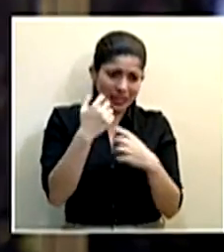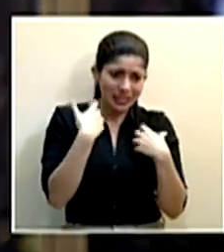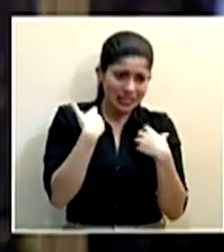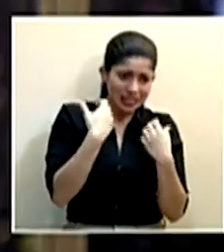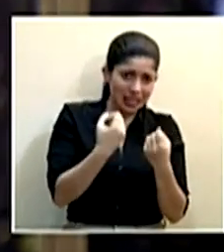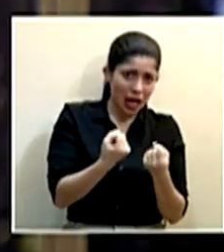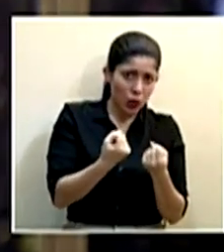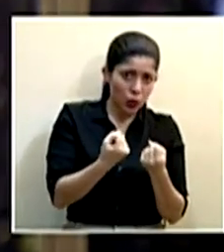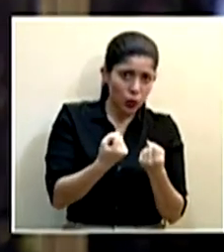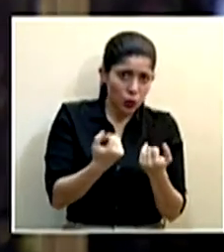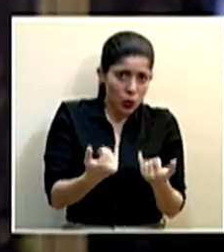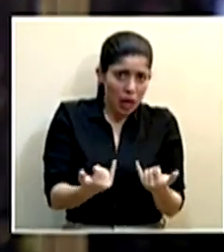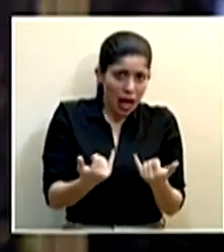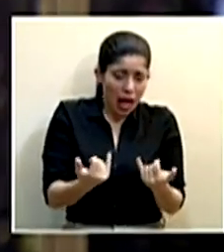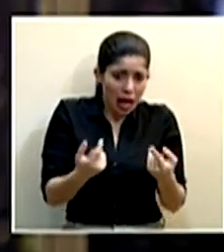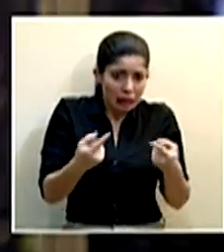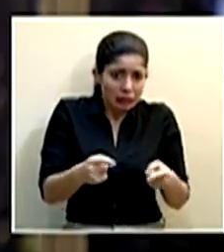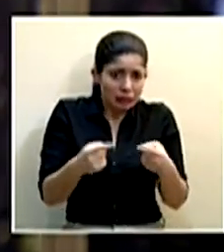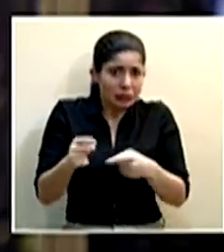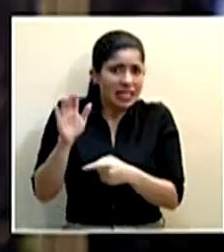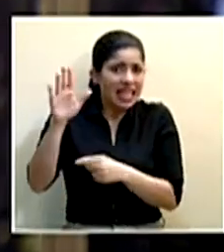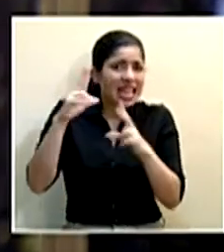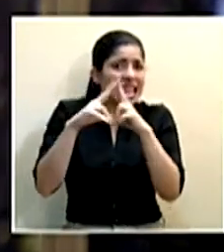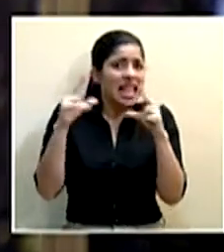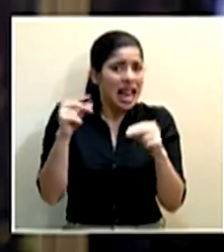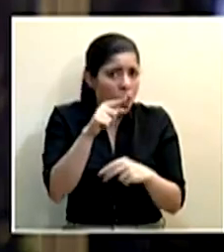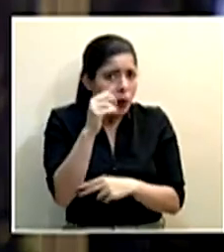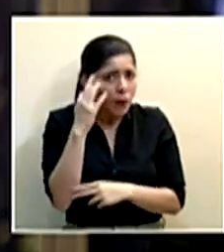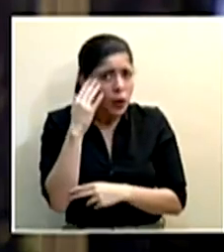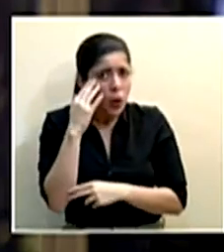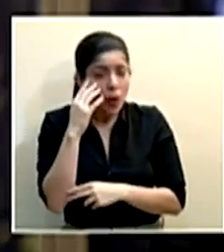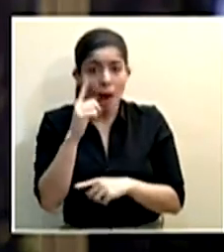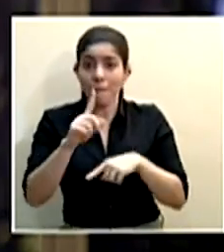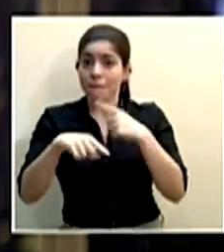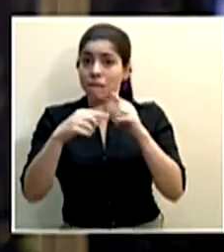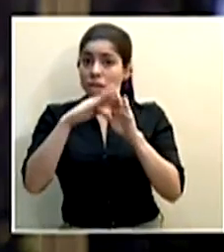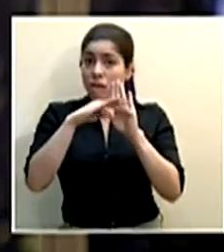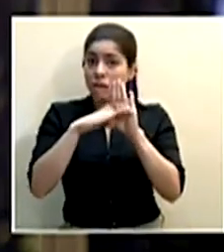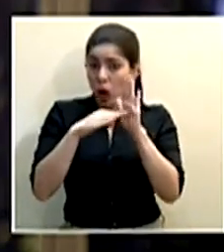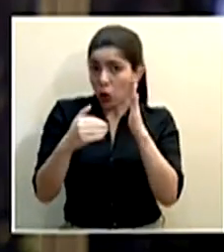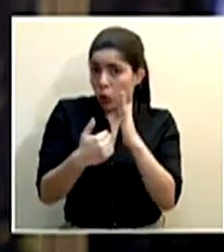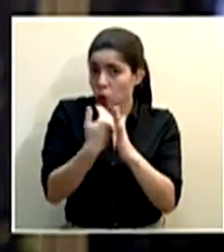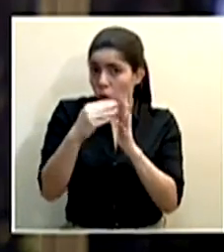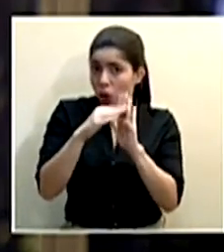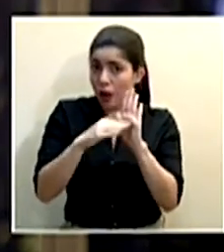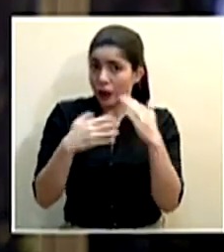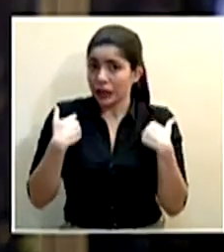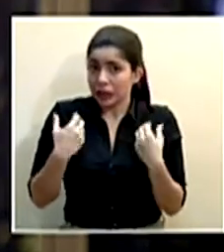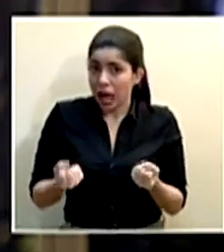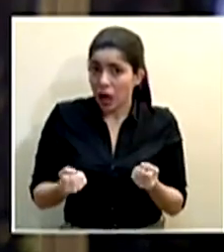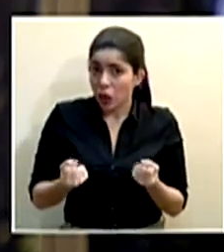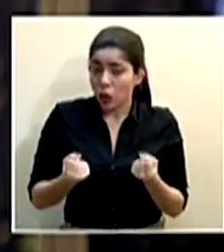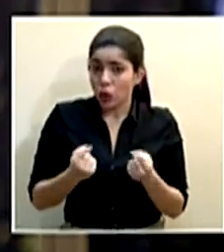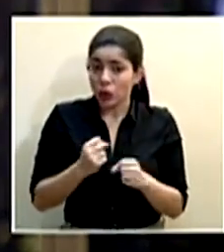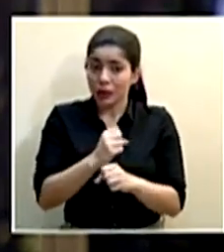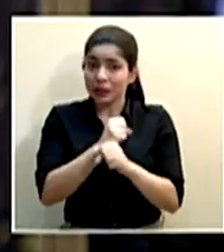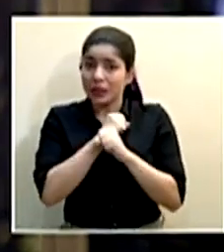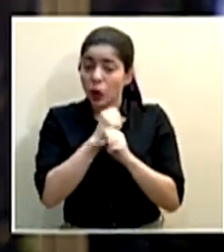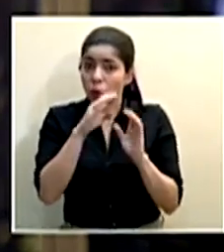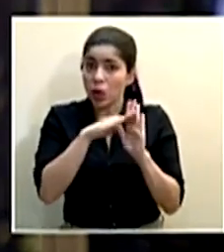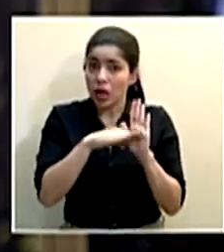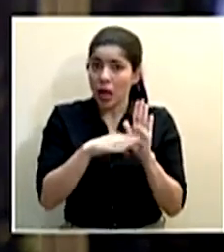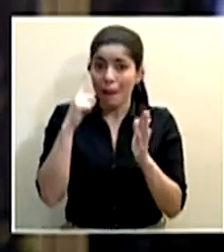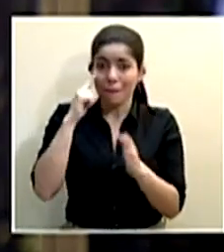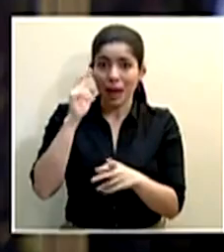está ocurriendo en Nicaragua? ¿Se tomarán nuevas medidas de salud y de seguridad en los puestos